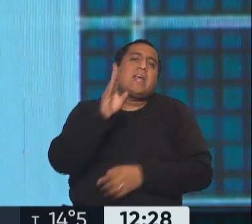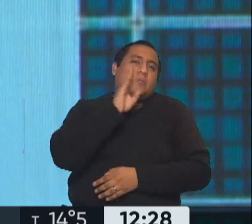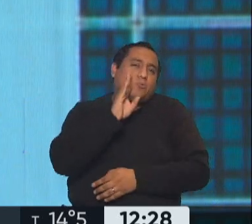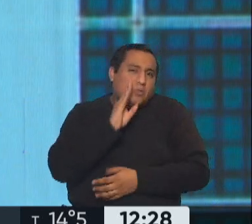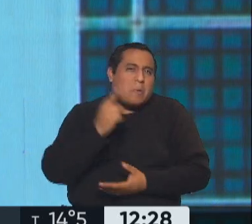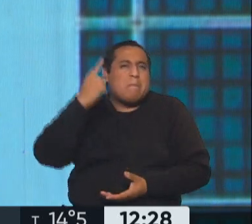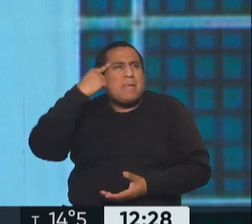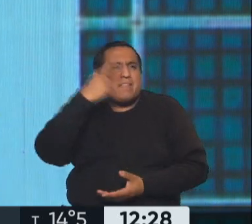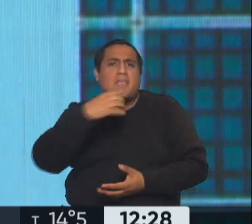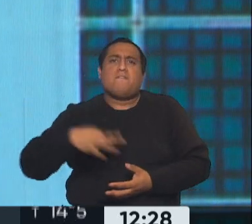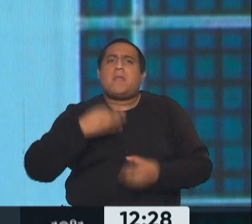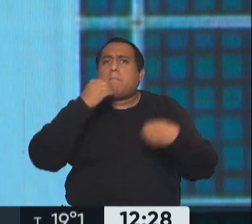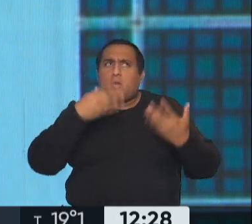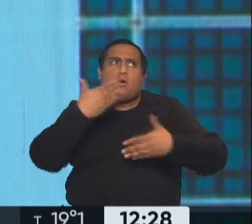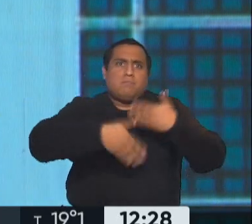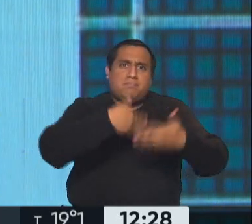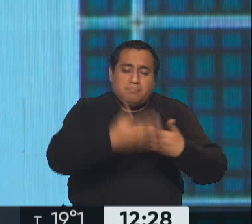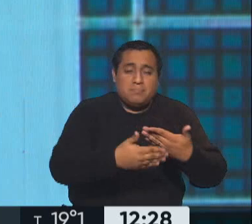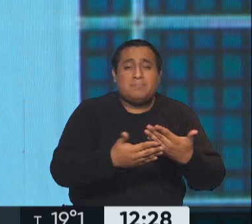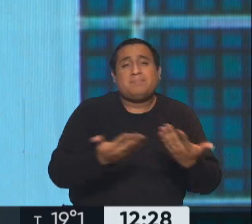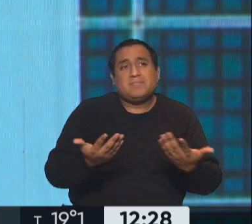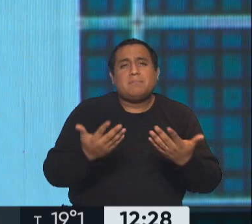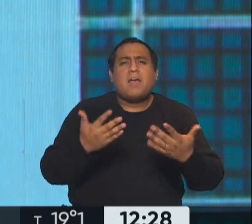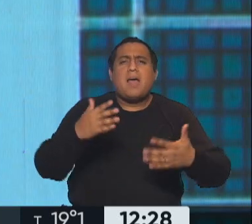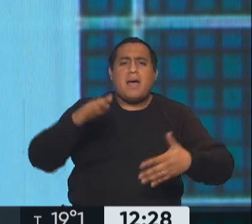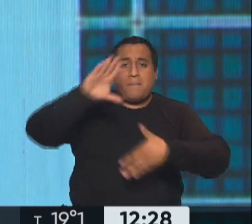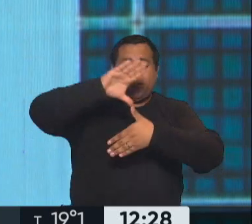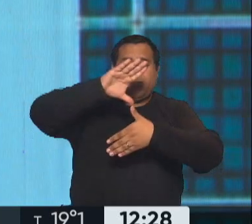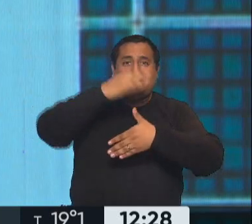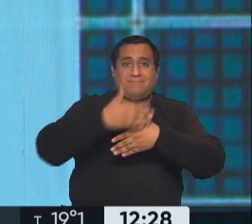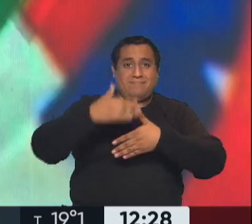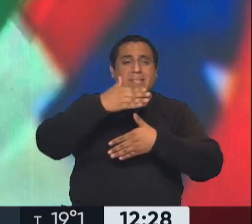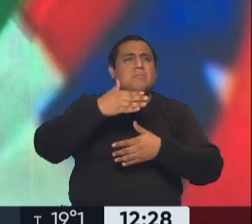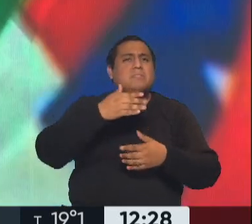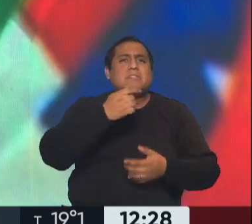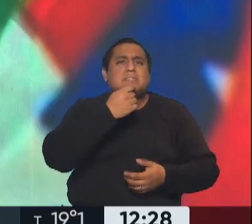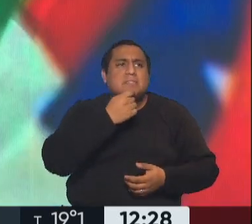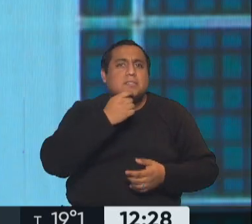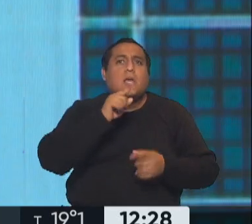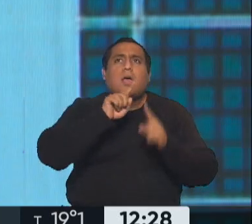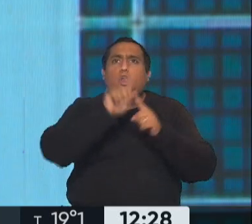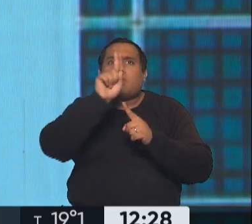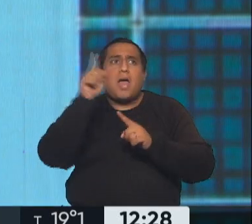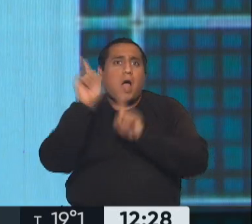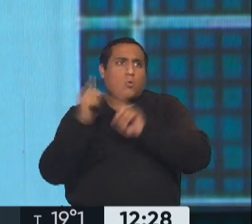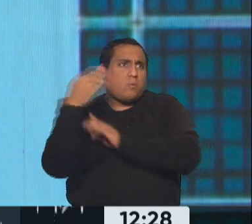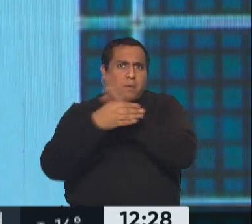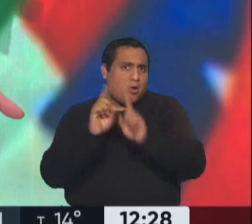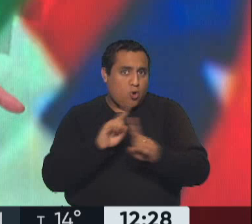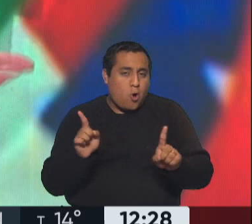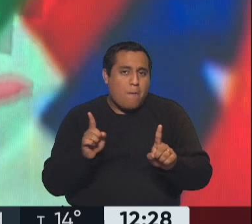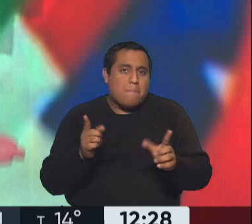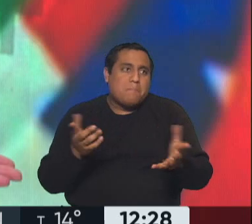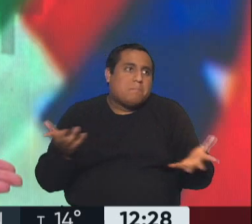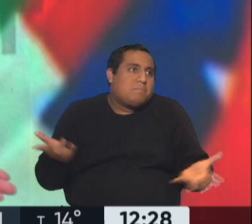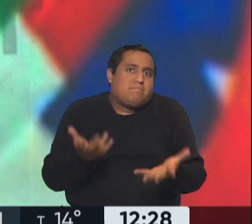una vida mejor. Y la situación en Centroamérica, si no están los del Triángulo Norte, la situación social que provoca las migraciones... Tampoco es un